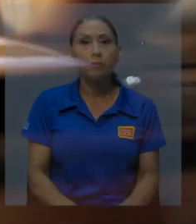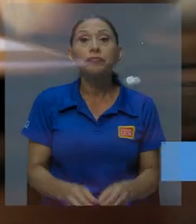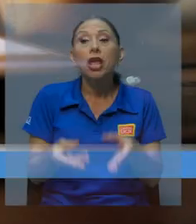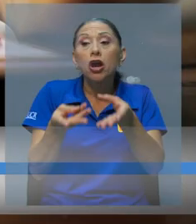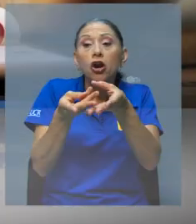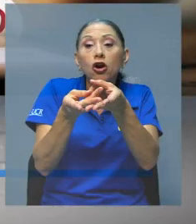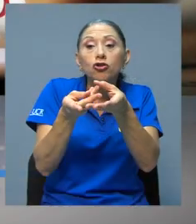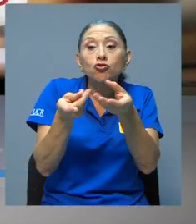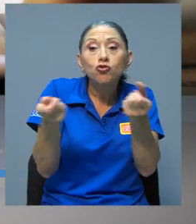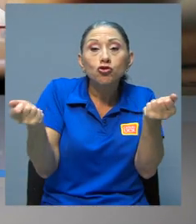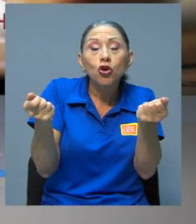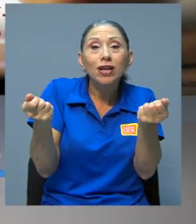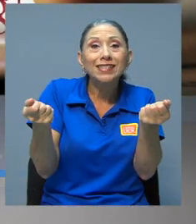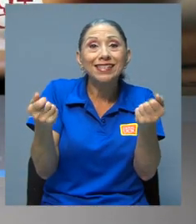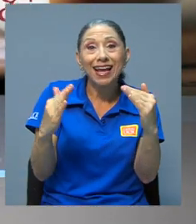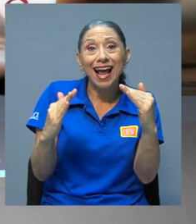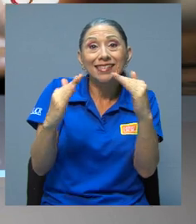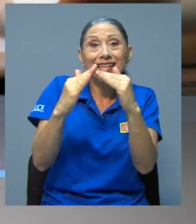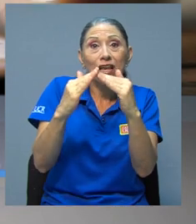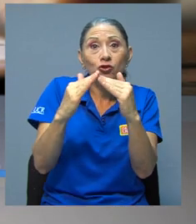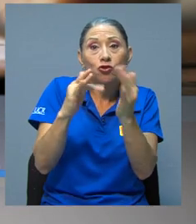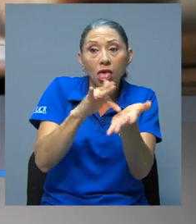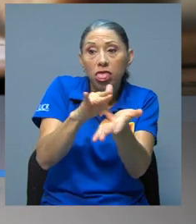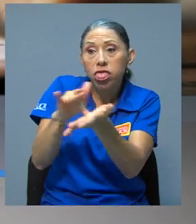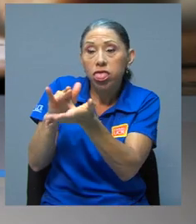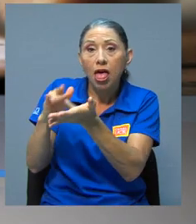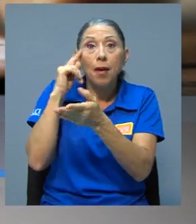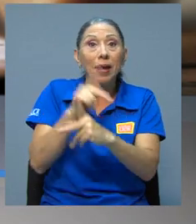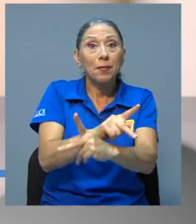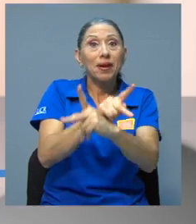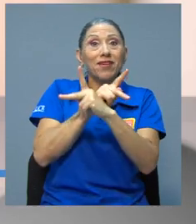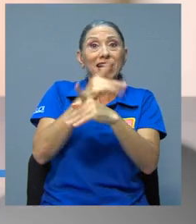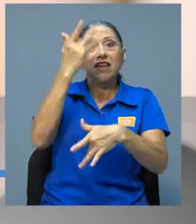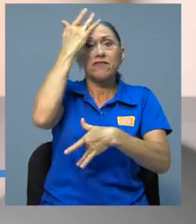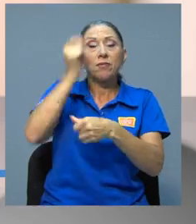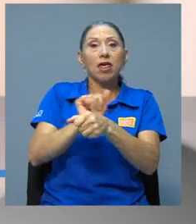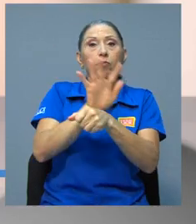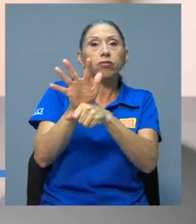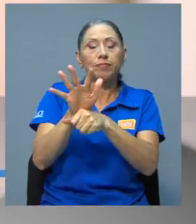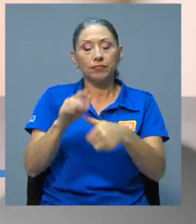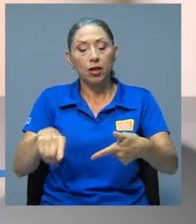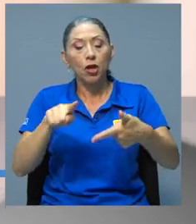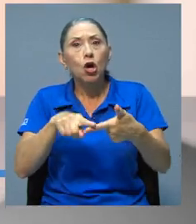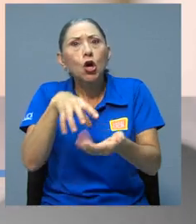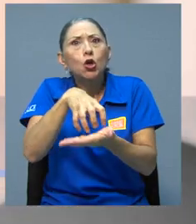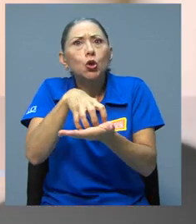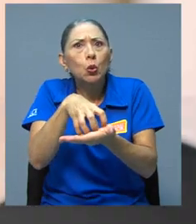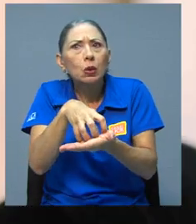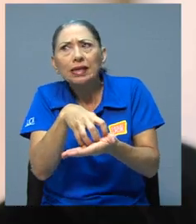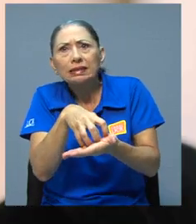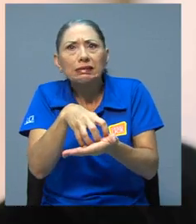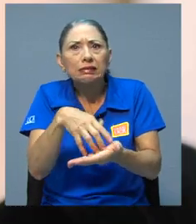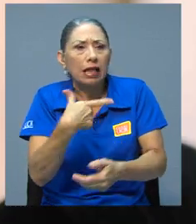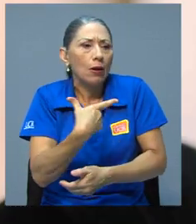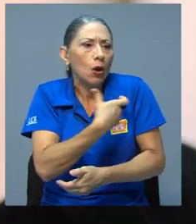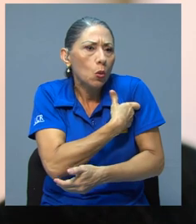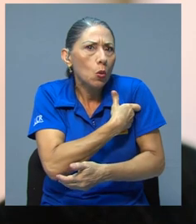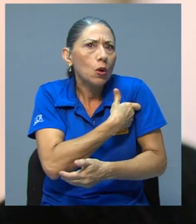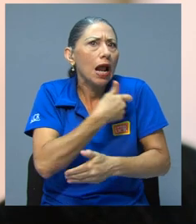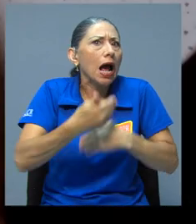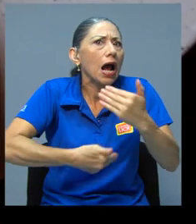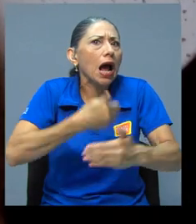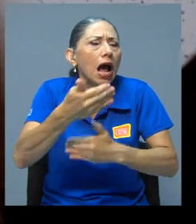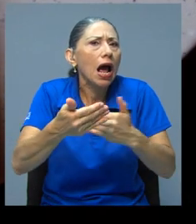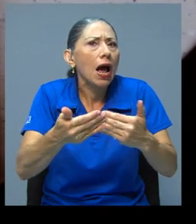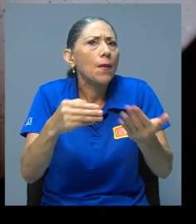Remedios caseros para prevenir la enfermedad COVID-19, dudas sobre la vacuna y otros procedimientos médicos,